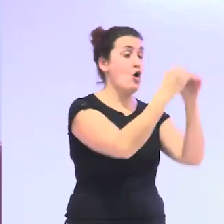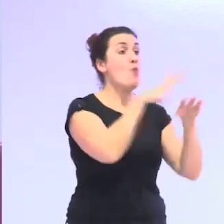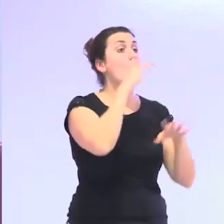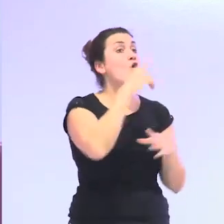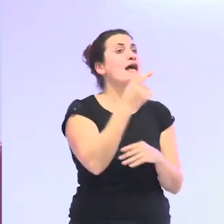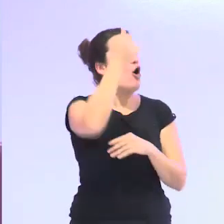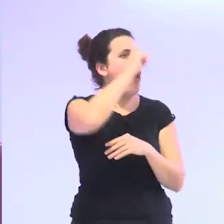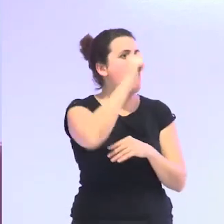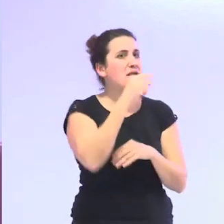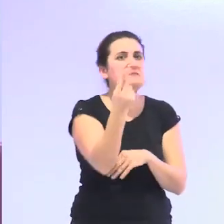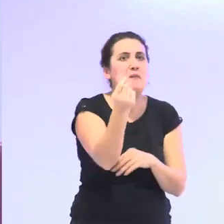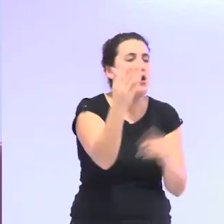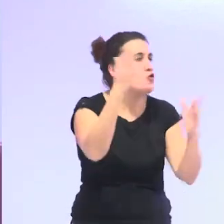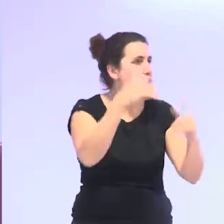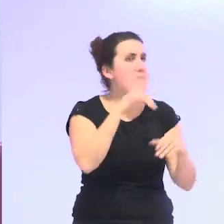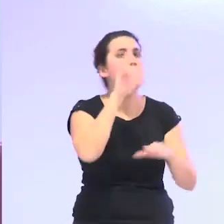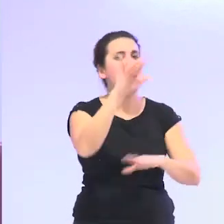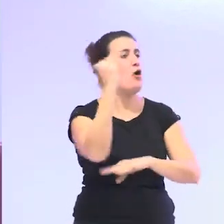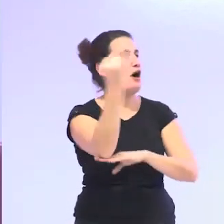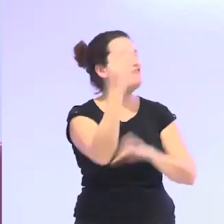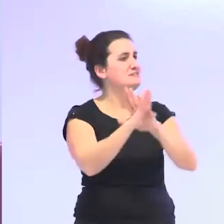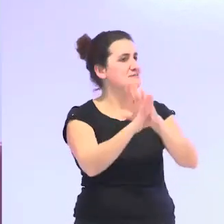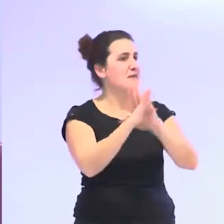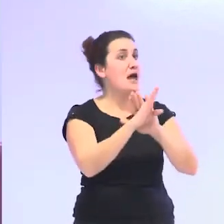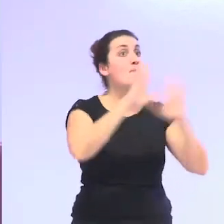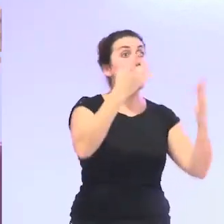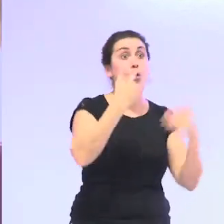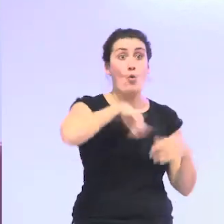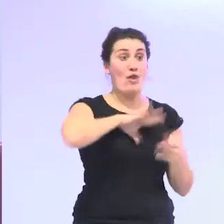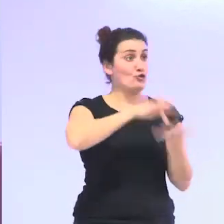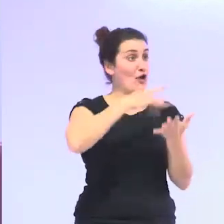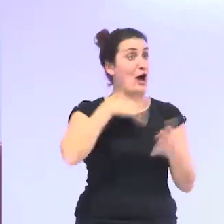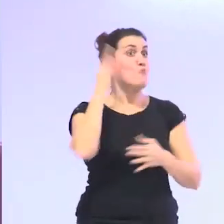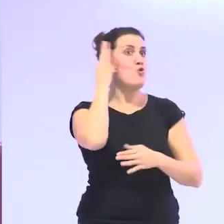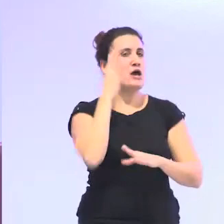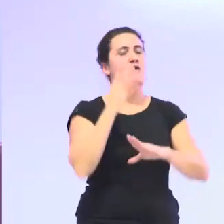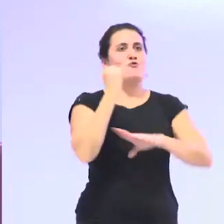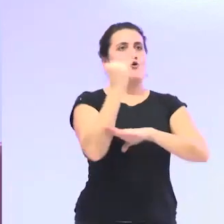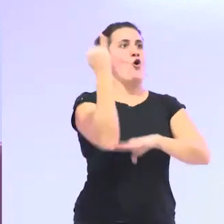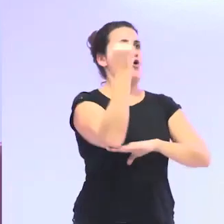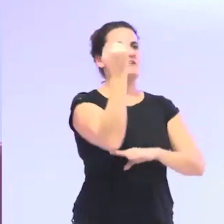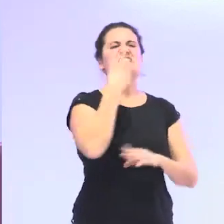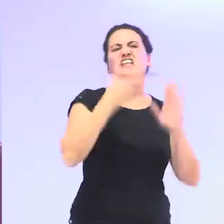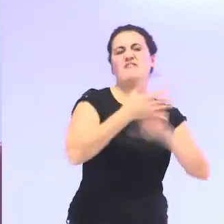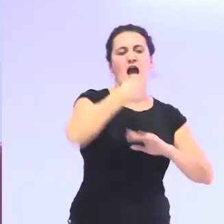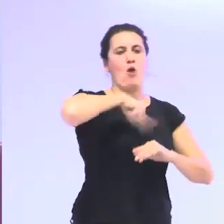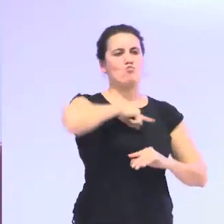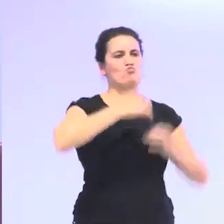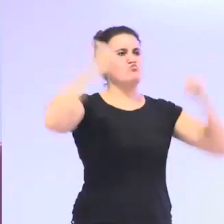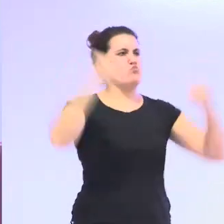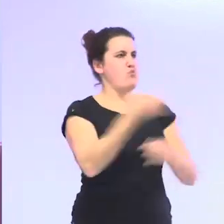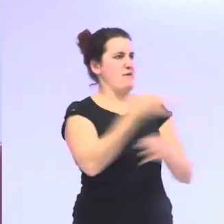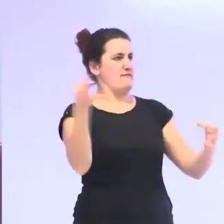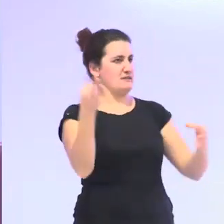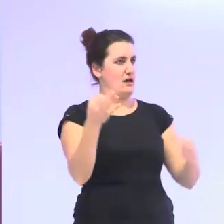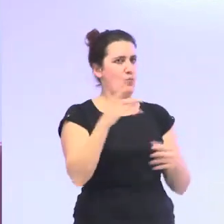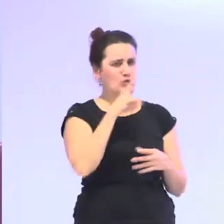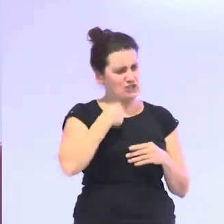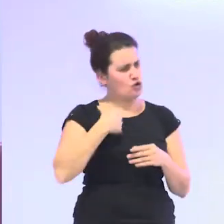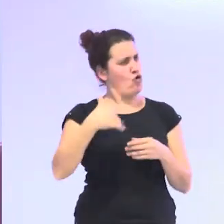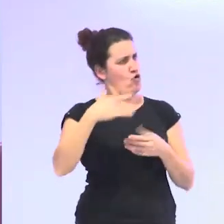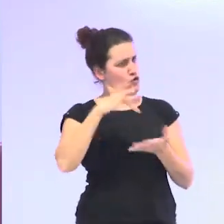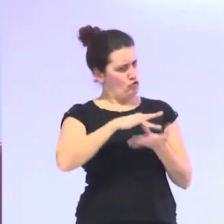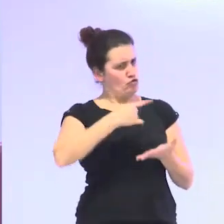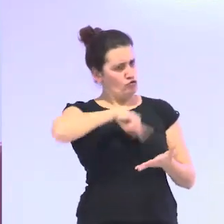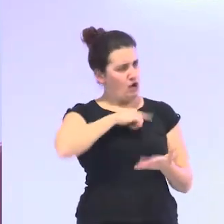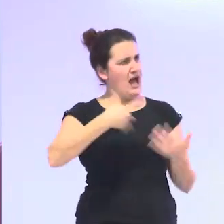ejerciendo puestos de responsabilidad pero cuando las mujeres llegamos llegamos porque somos la bomba bueno pues eso nos atraviesa a todas esos son